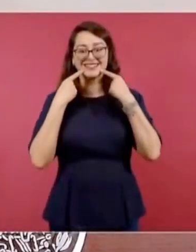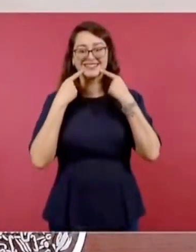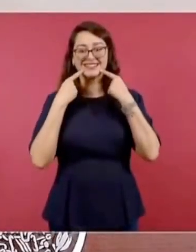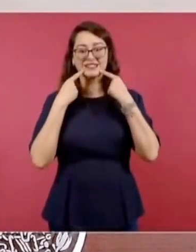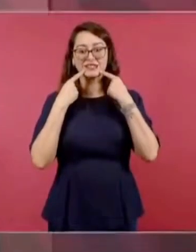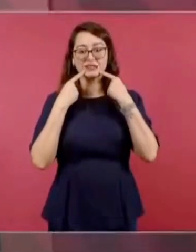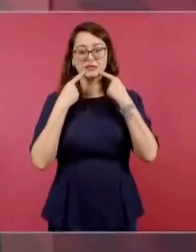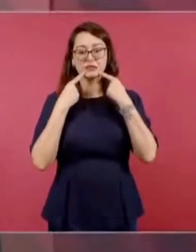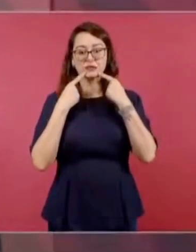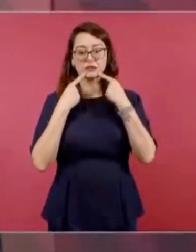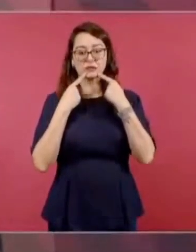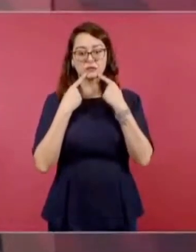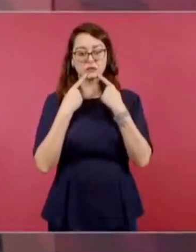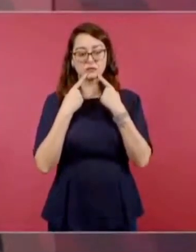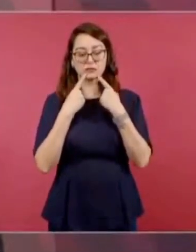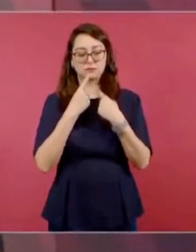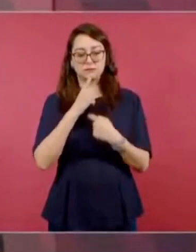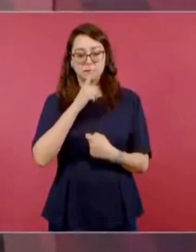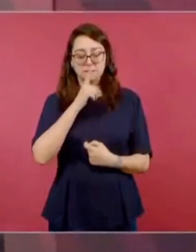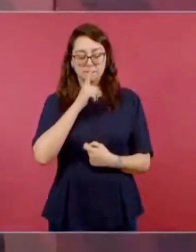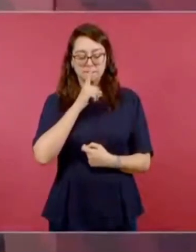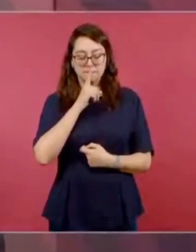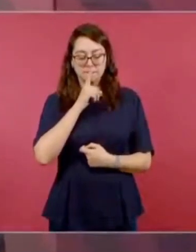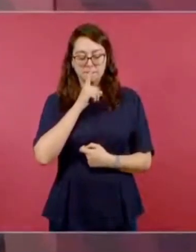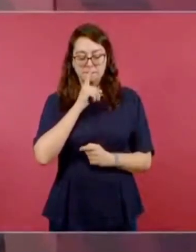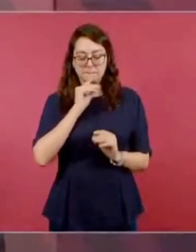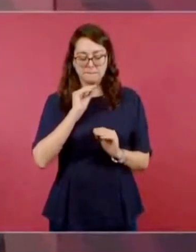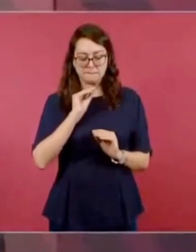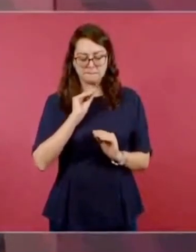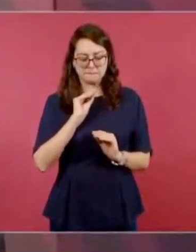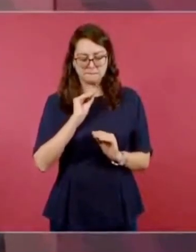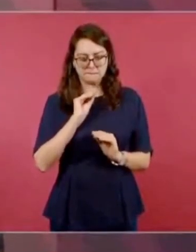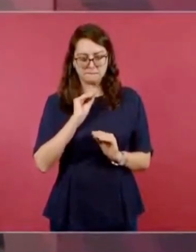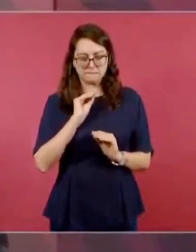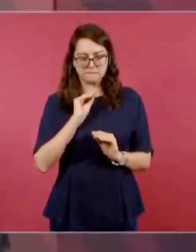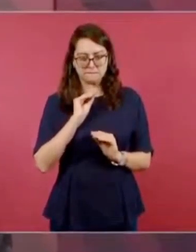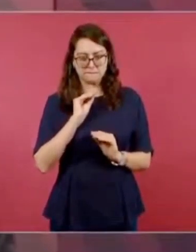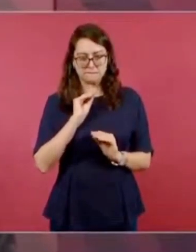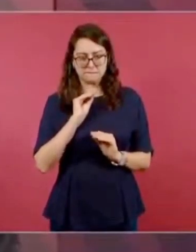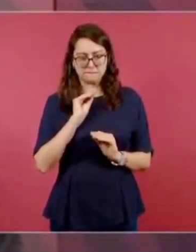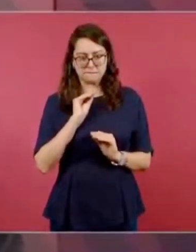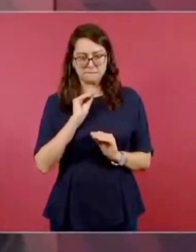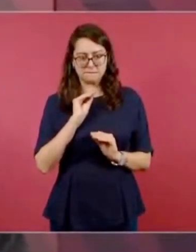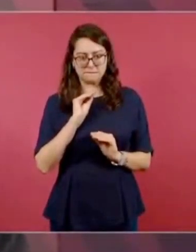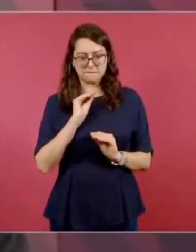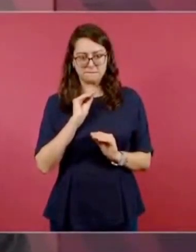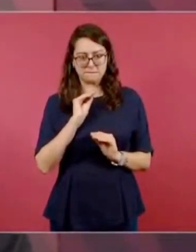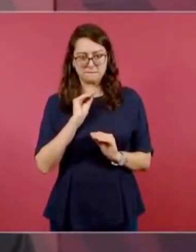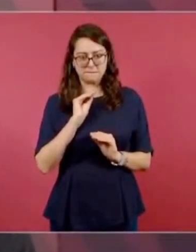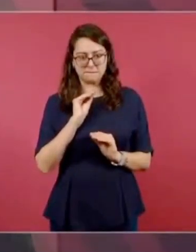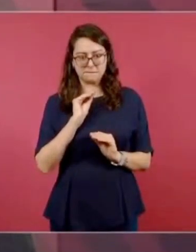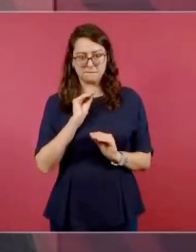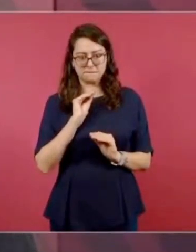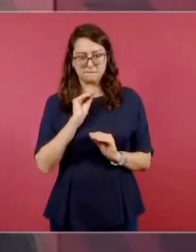por su silencio y por el